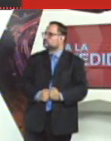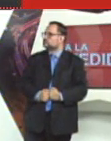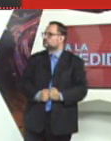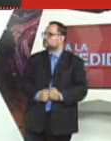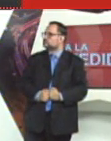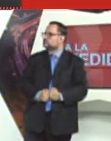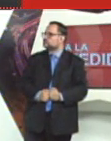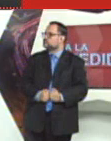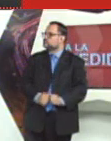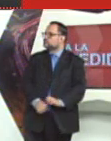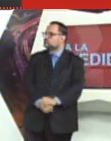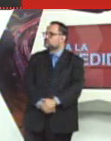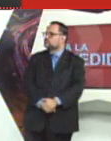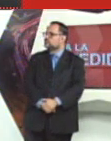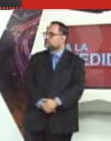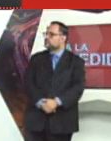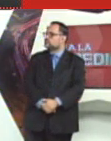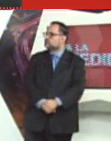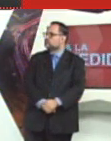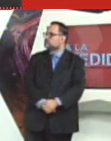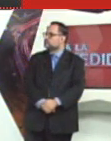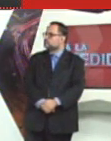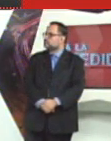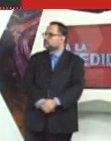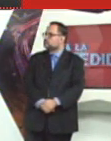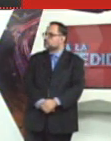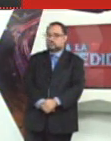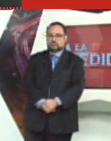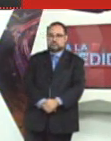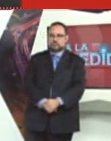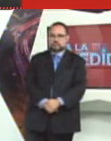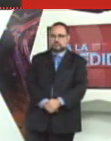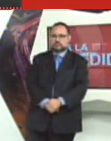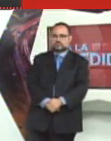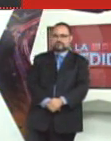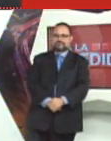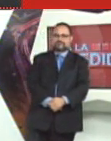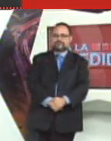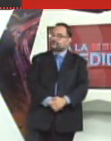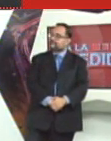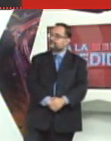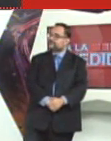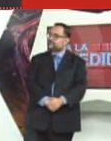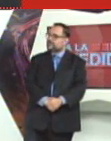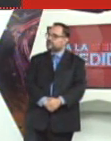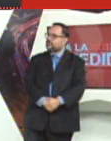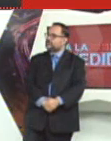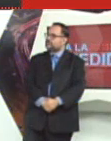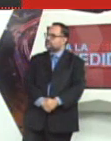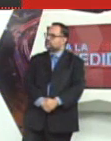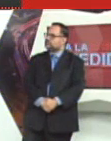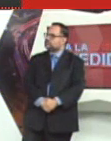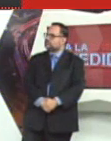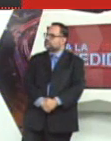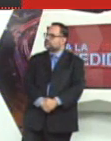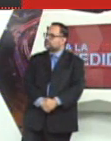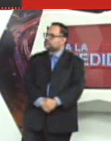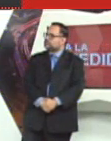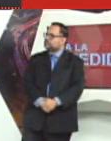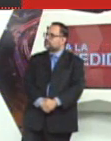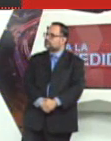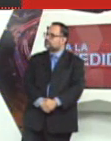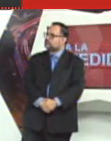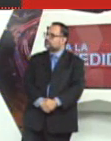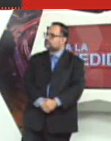que próximamente se podría realizar esta situación. Y aquí van los retos también de la educación, te diría. Sí, Sandy. Es decir,